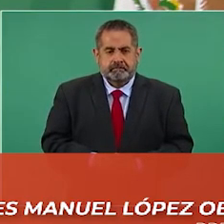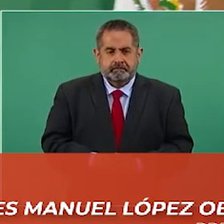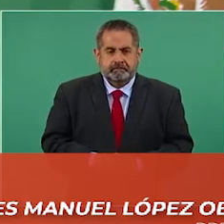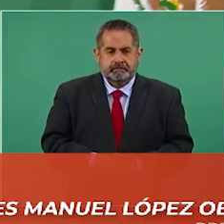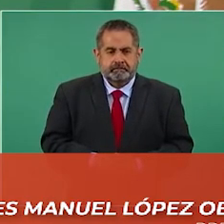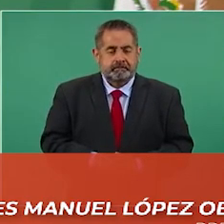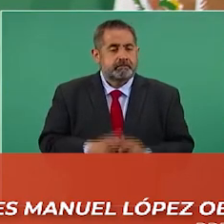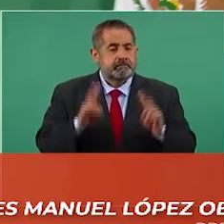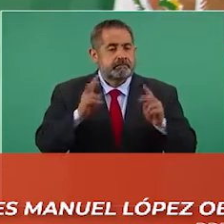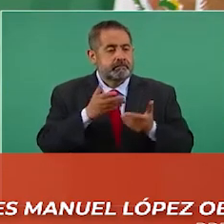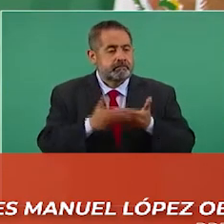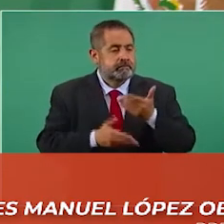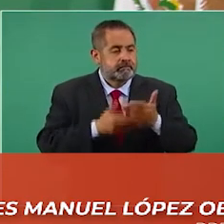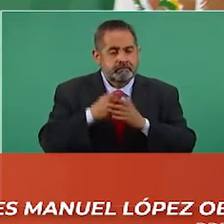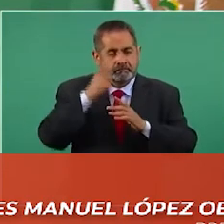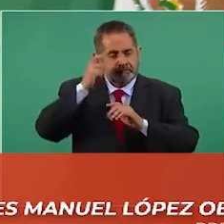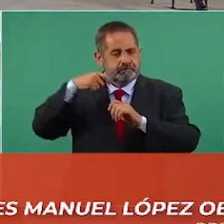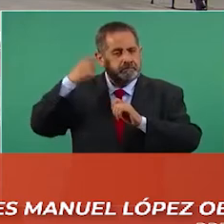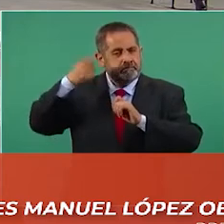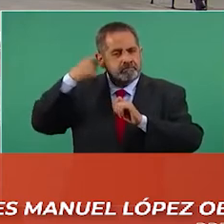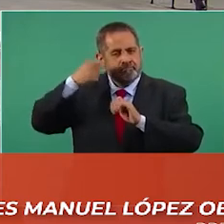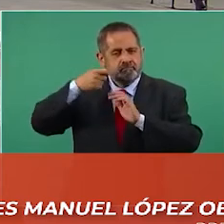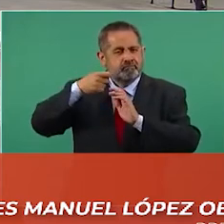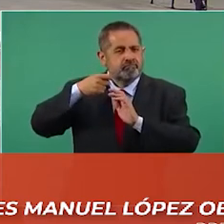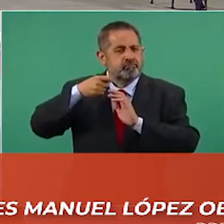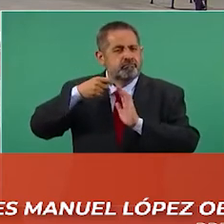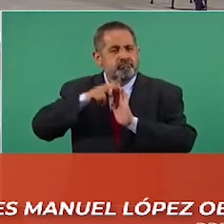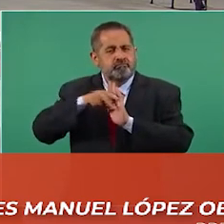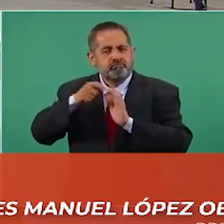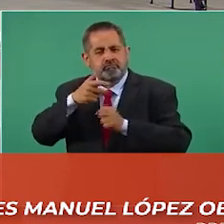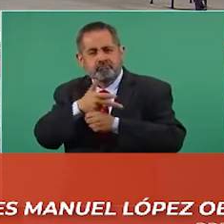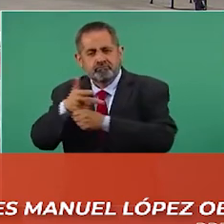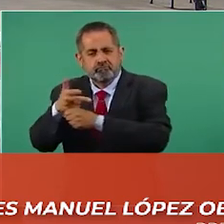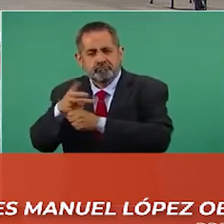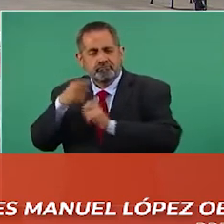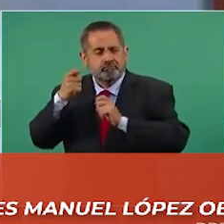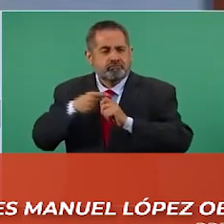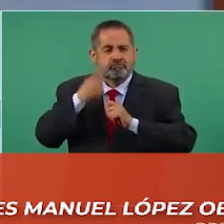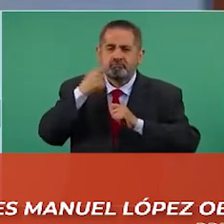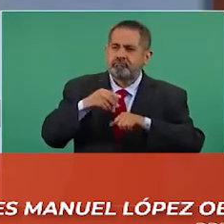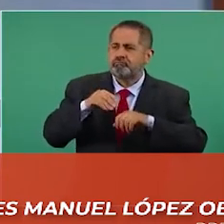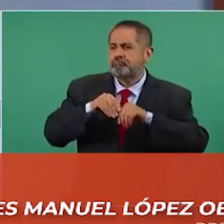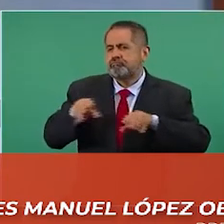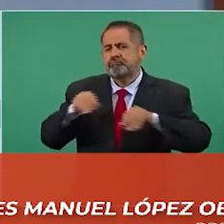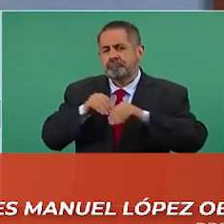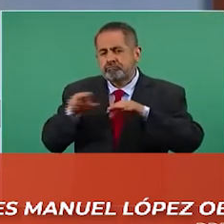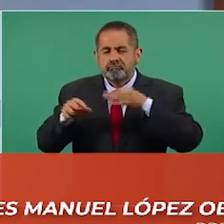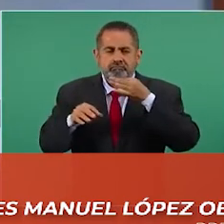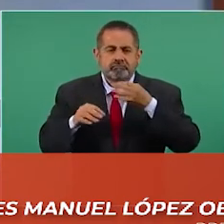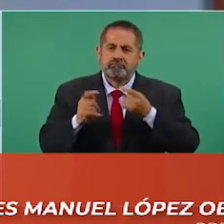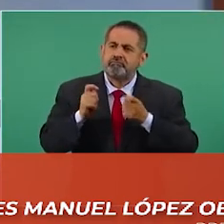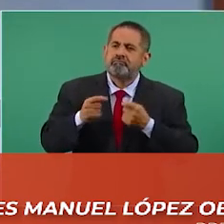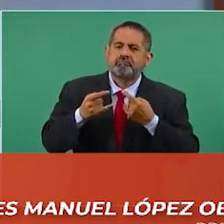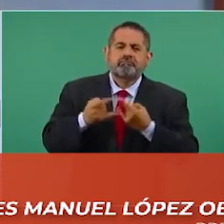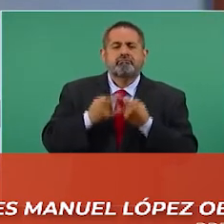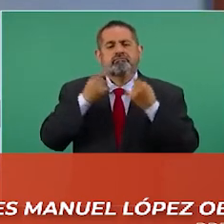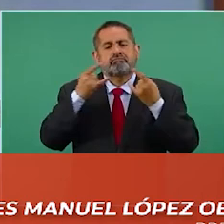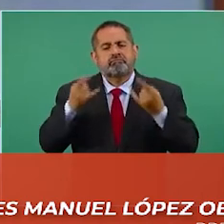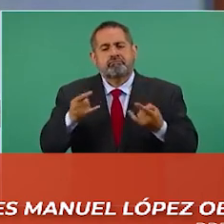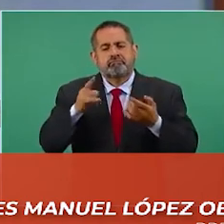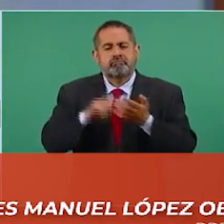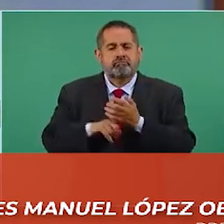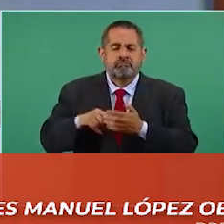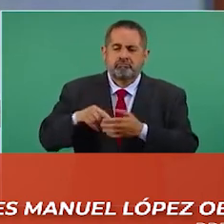Servicio de producción documental con el objetivo de difundir la historia de los